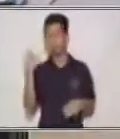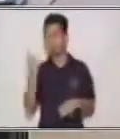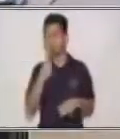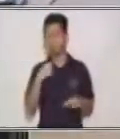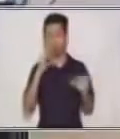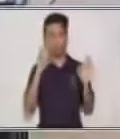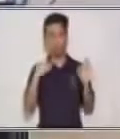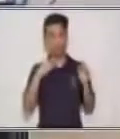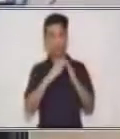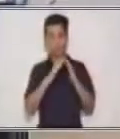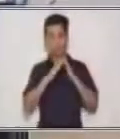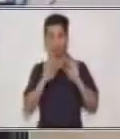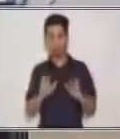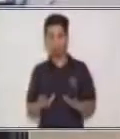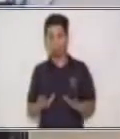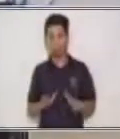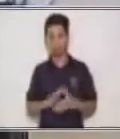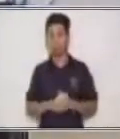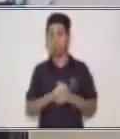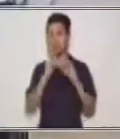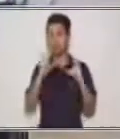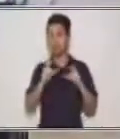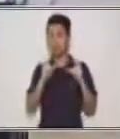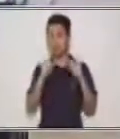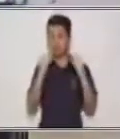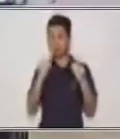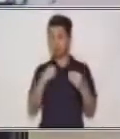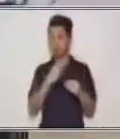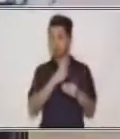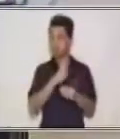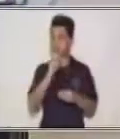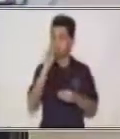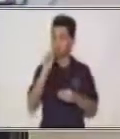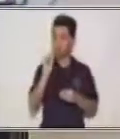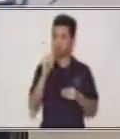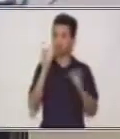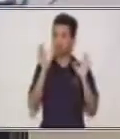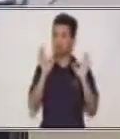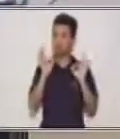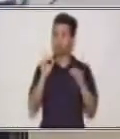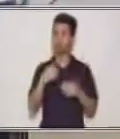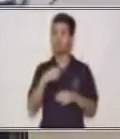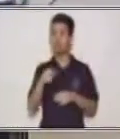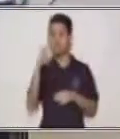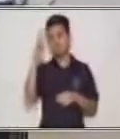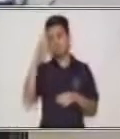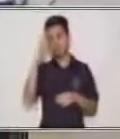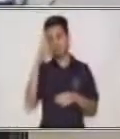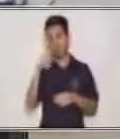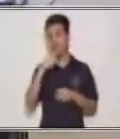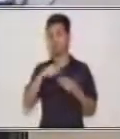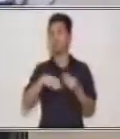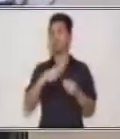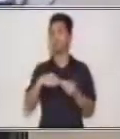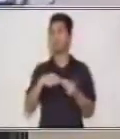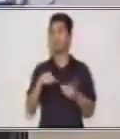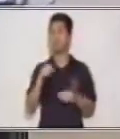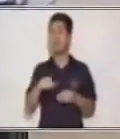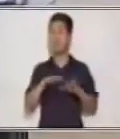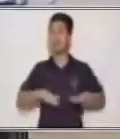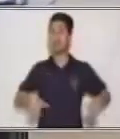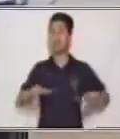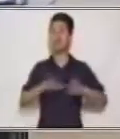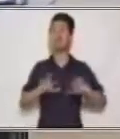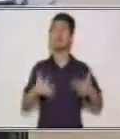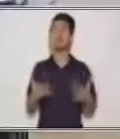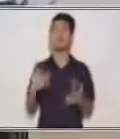cuando estemos en casa. Cuídate mucho, te queremos mucho nosotros los maestros. Y recuérdate, la familia es el lugar en donde